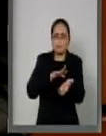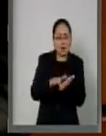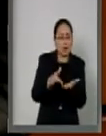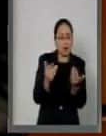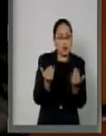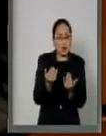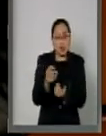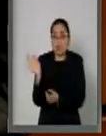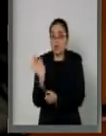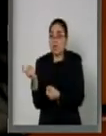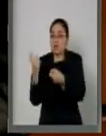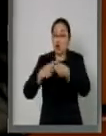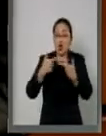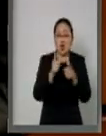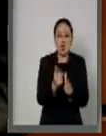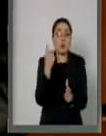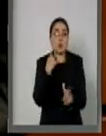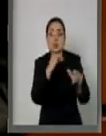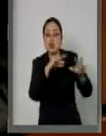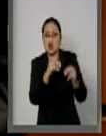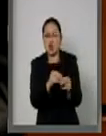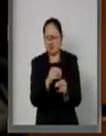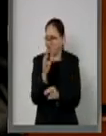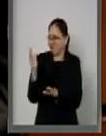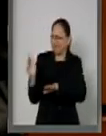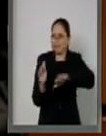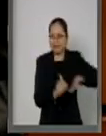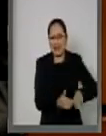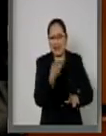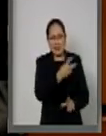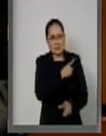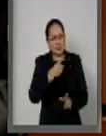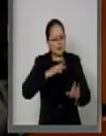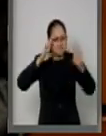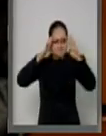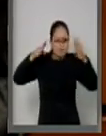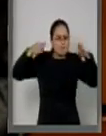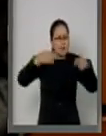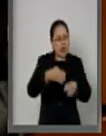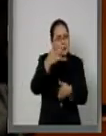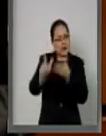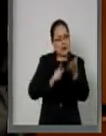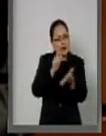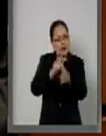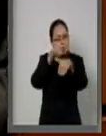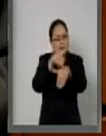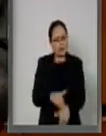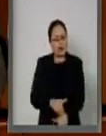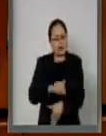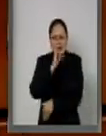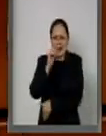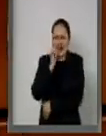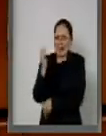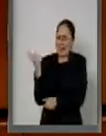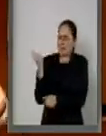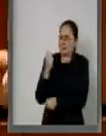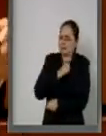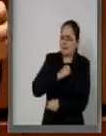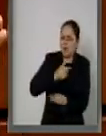militantes o no militantes piden que esto se atienda en los términos de la ley y sin sesgo partidista.